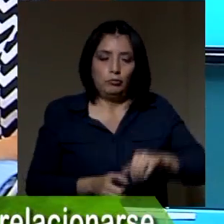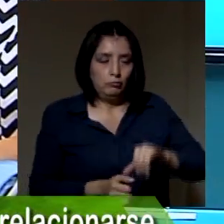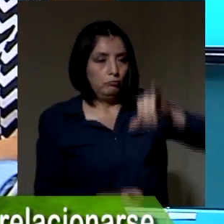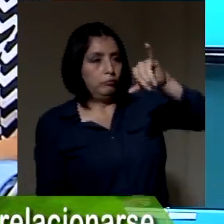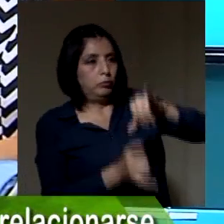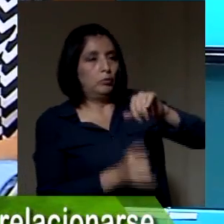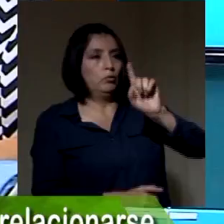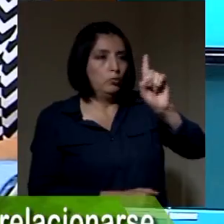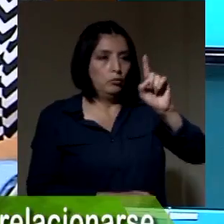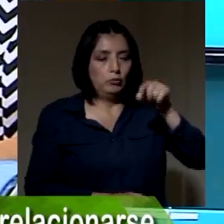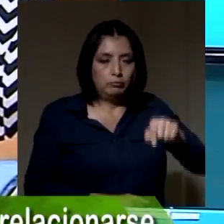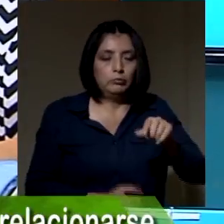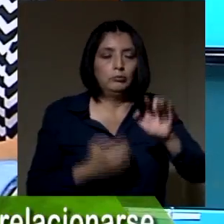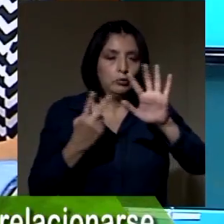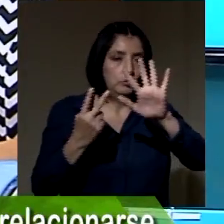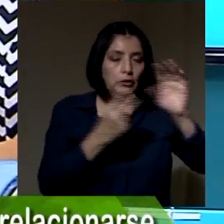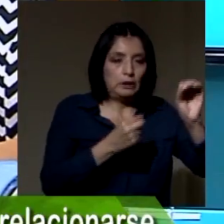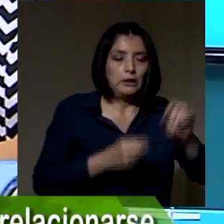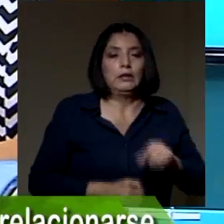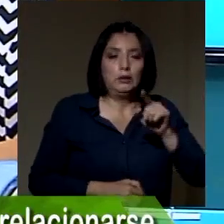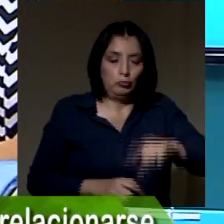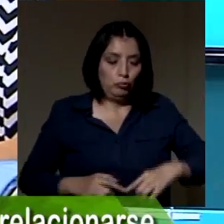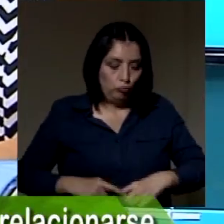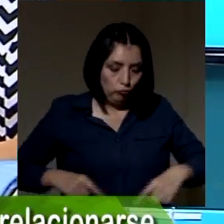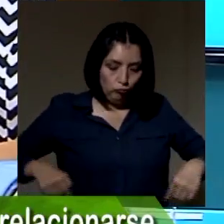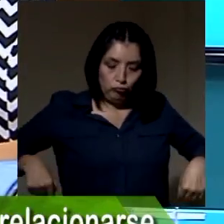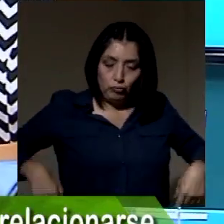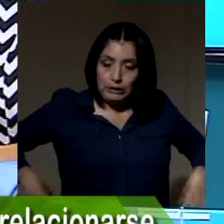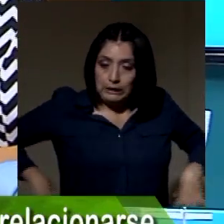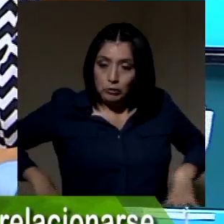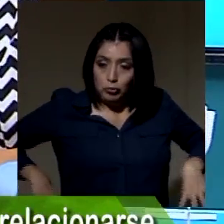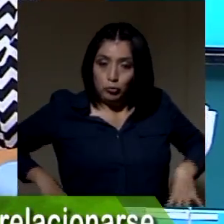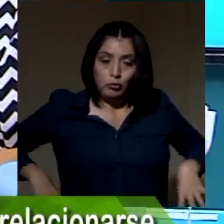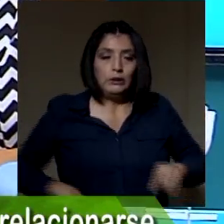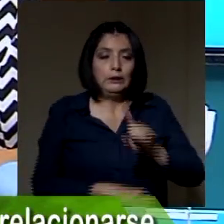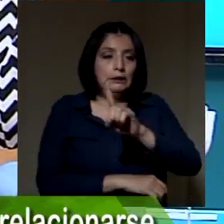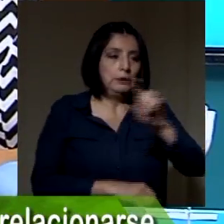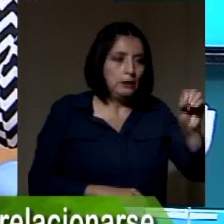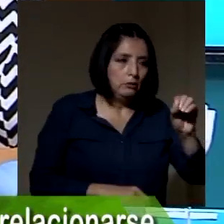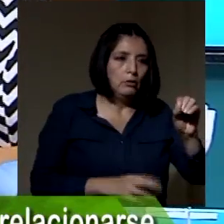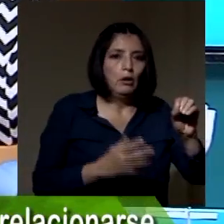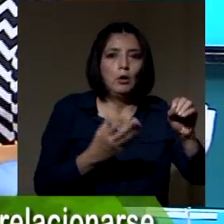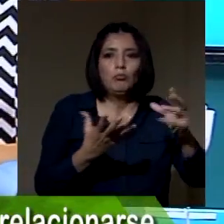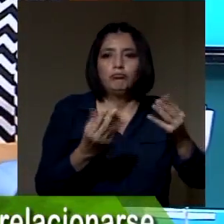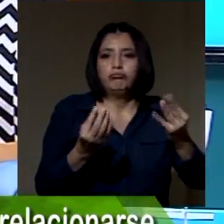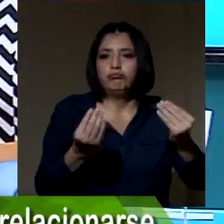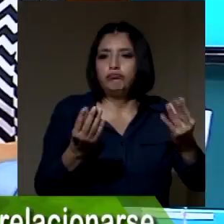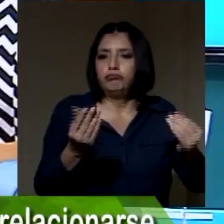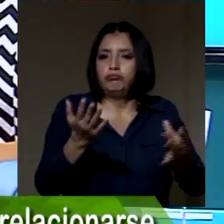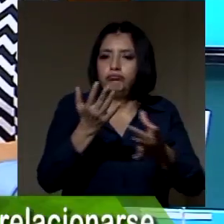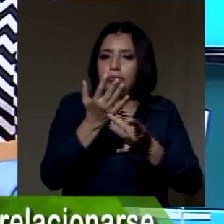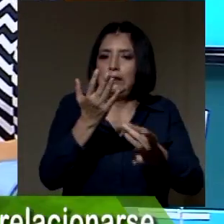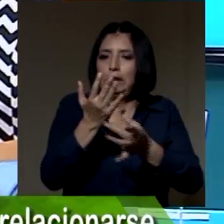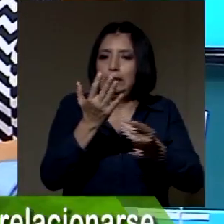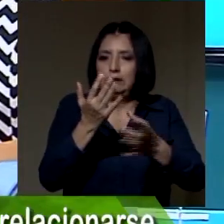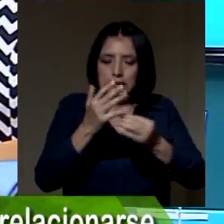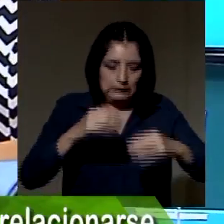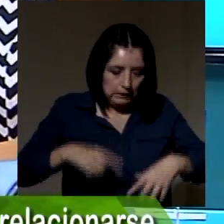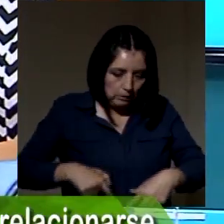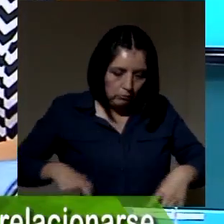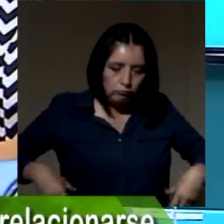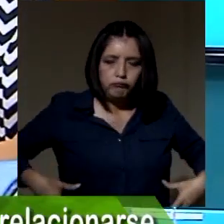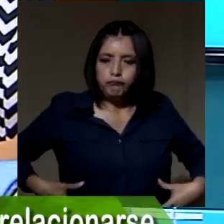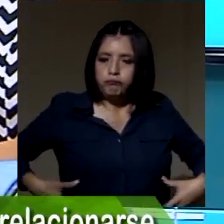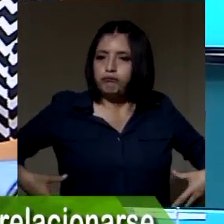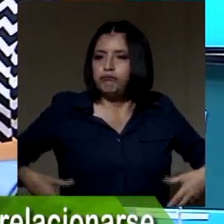70 y su cintura tiene 100 centímetros, hay un acúmulo de grasa en el abdomen. Hay